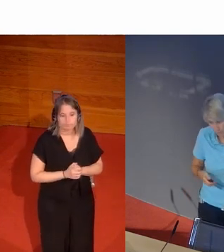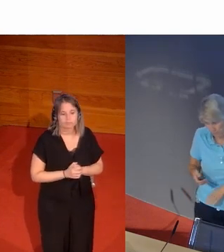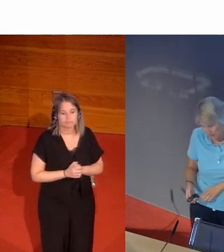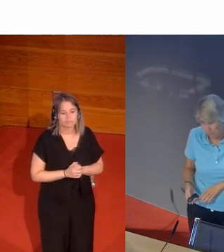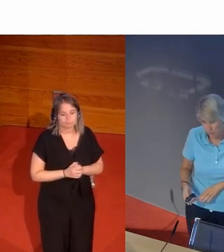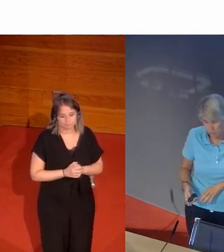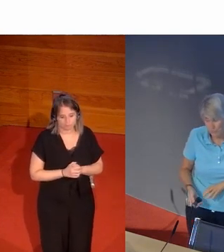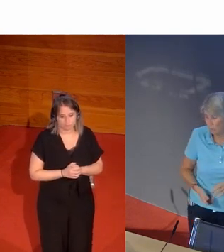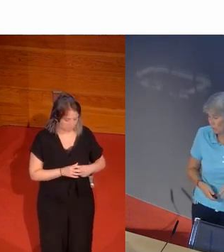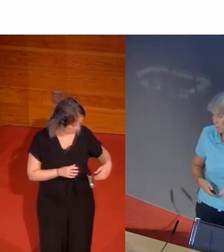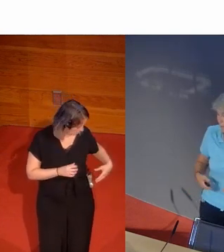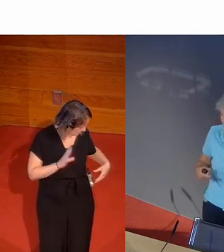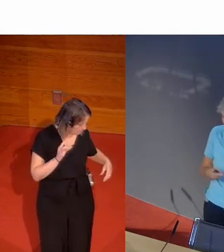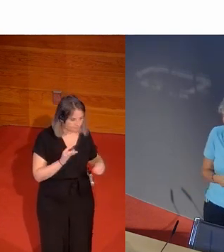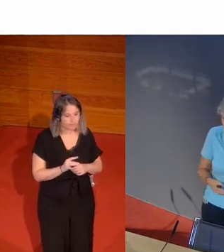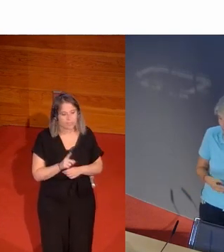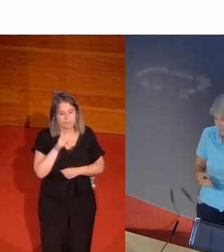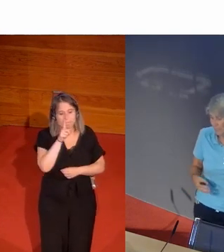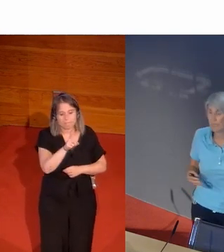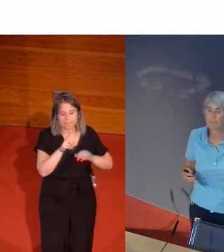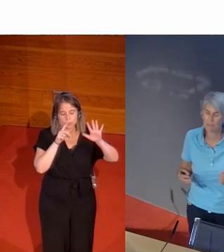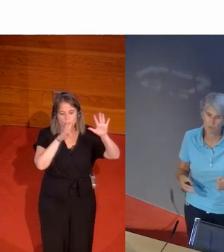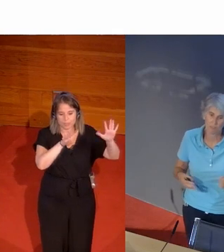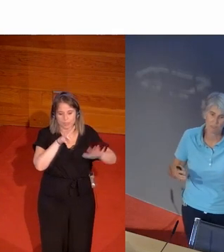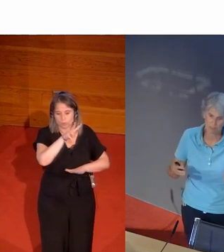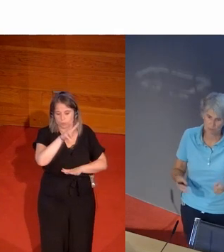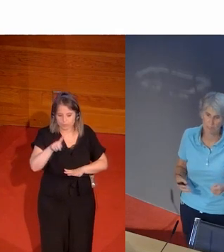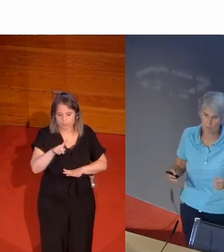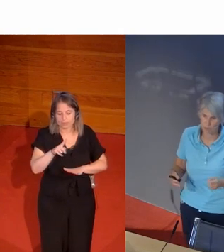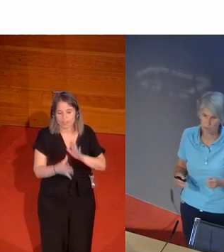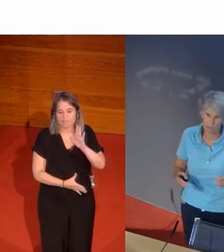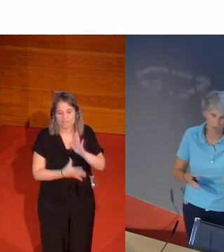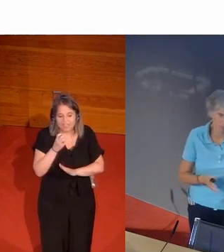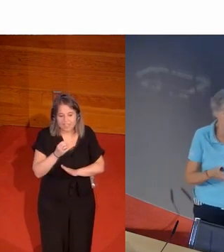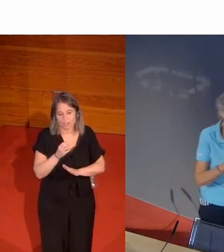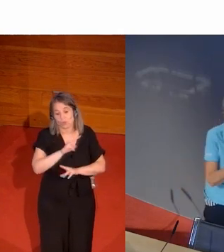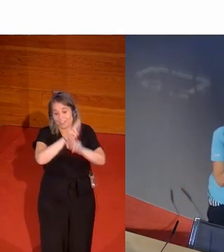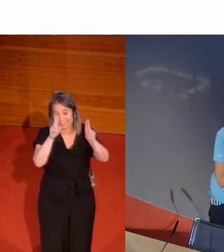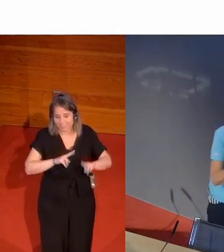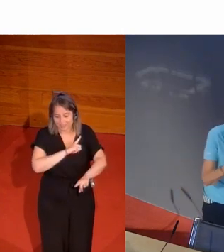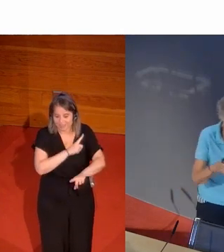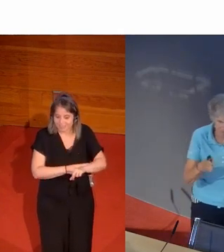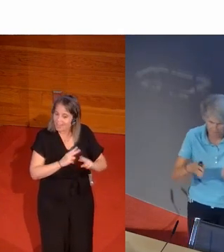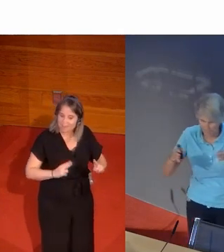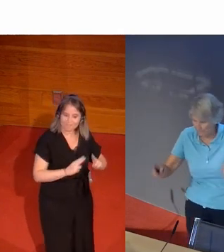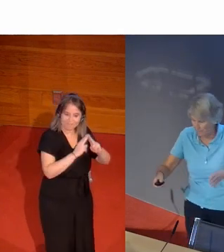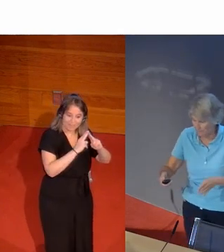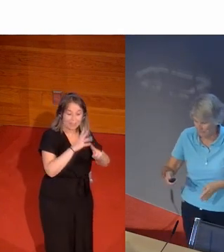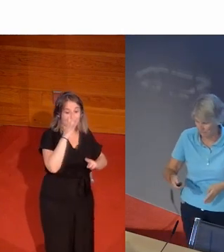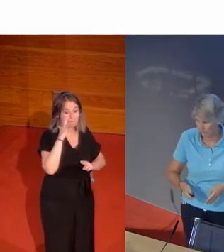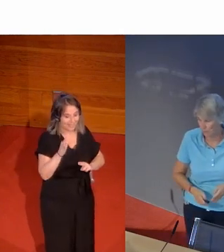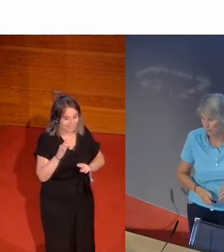en 1921 Alice Millat crea la Federación Internacional Deportiva ya pasamos de París a Francia de